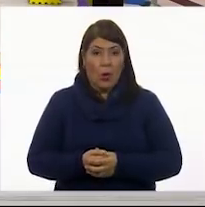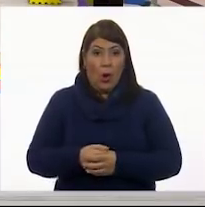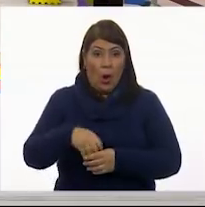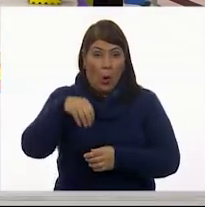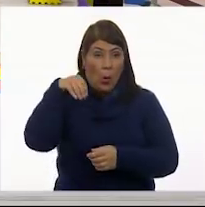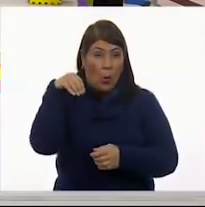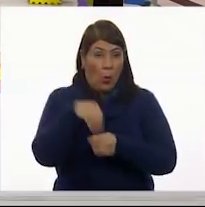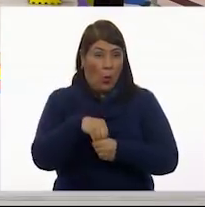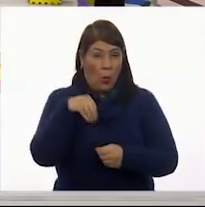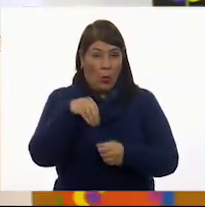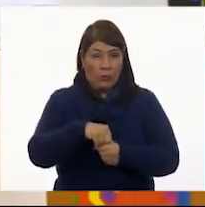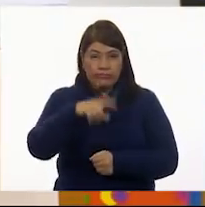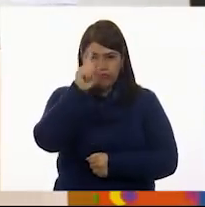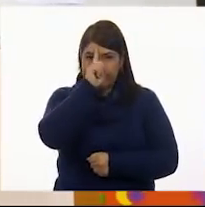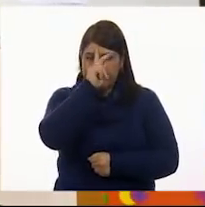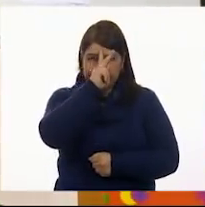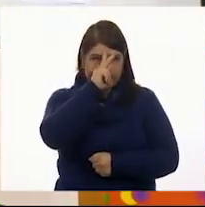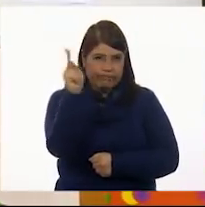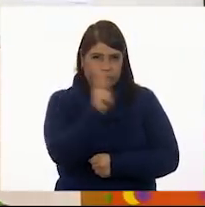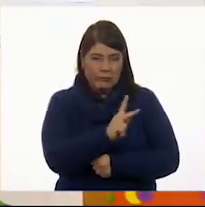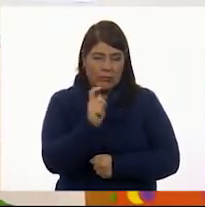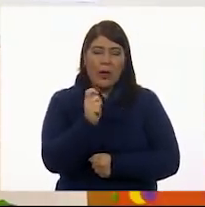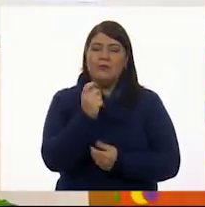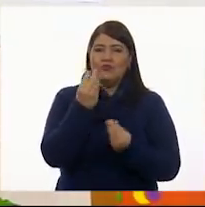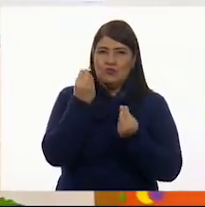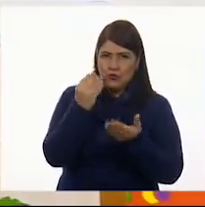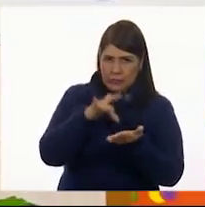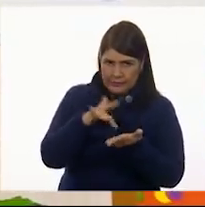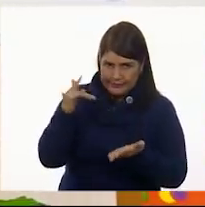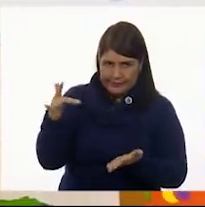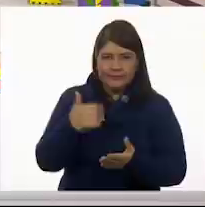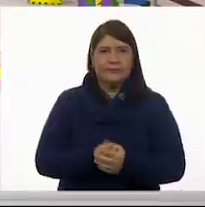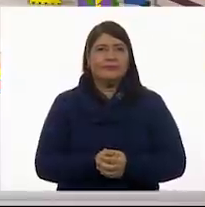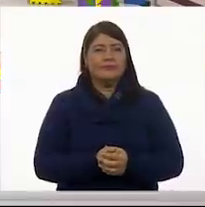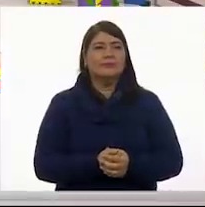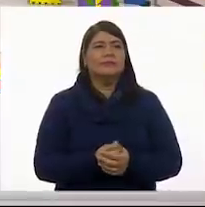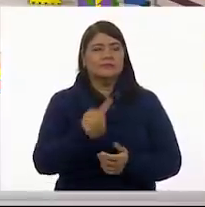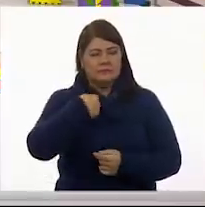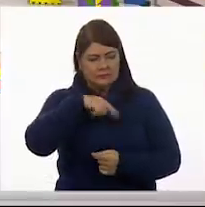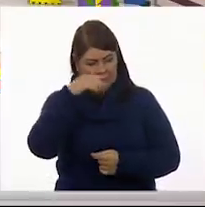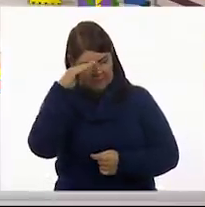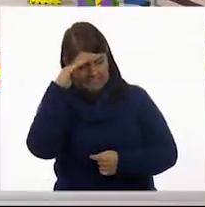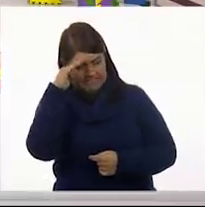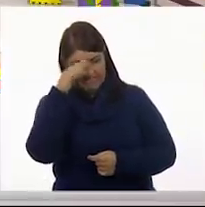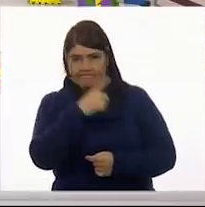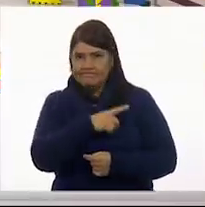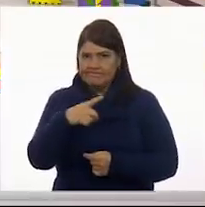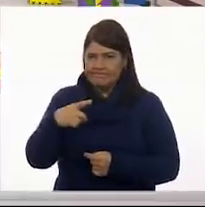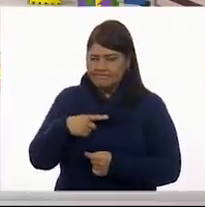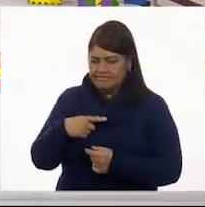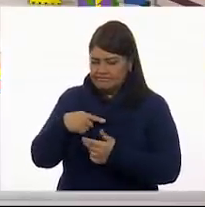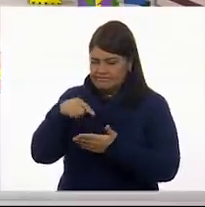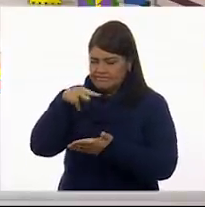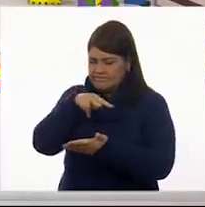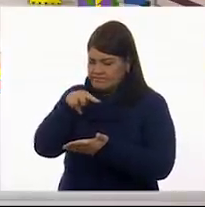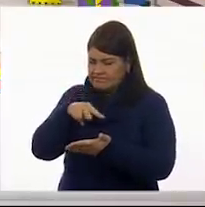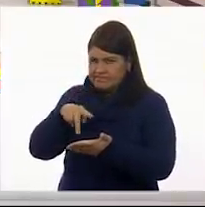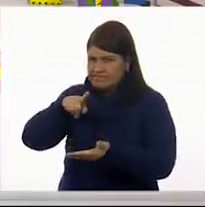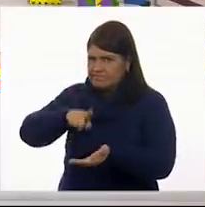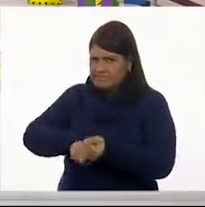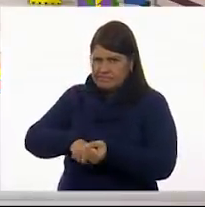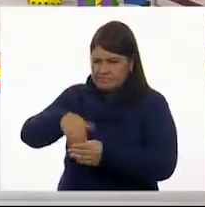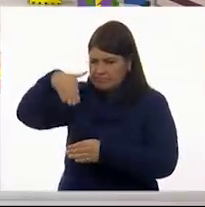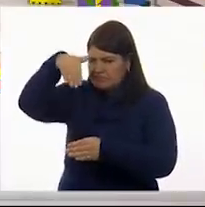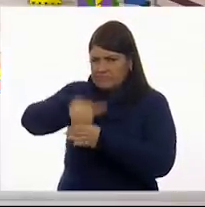secreto. Ultra secreto. Muchísimas gracias. Entonces, tendremos que resolver el acertijo y qué vendrá en este